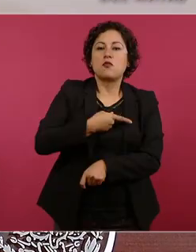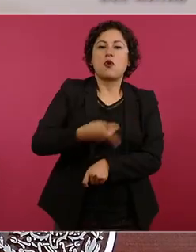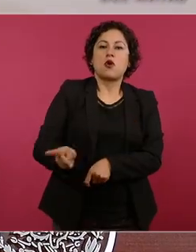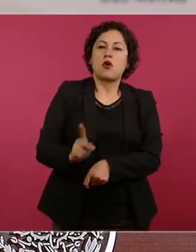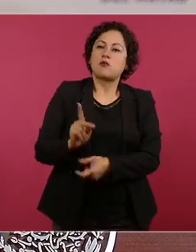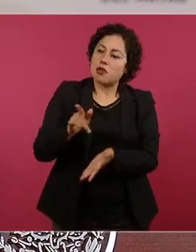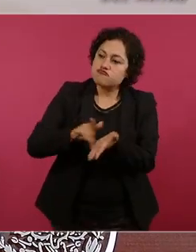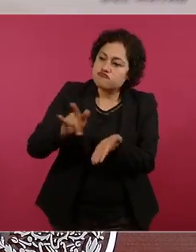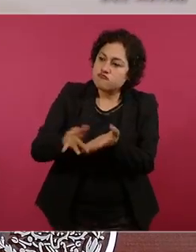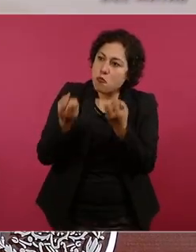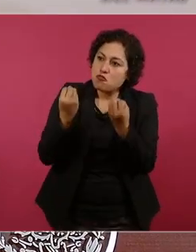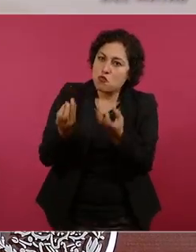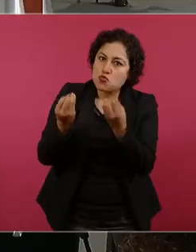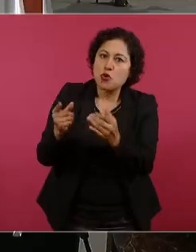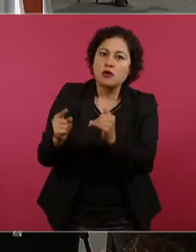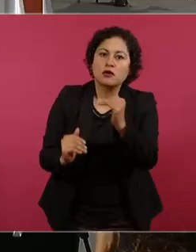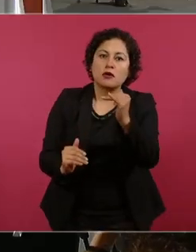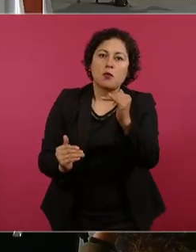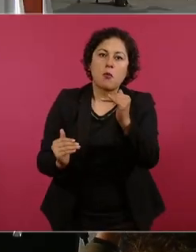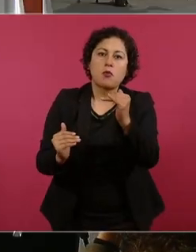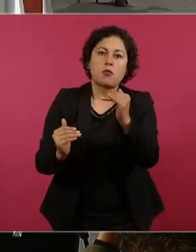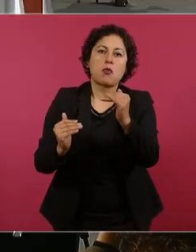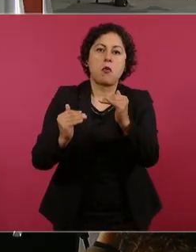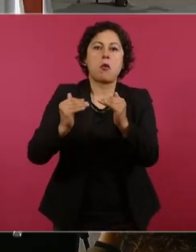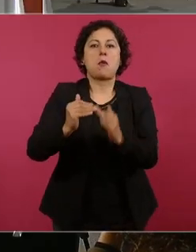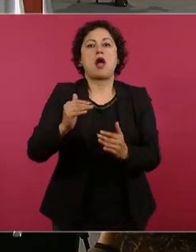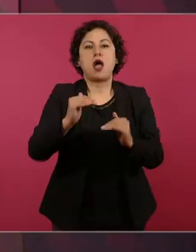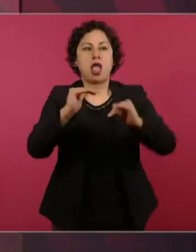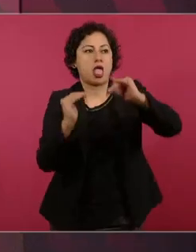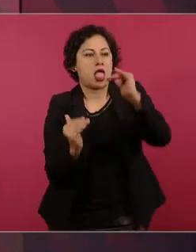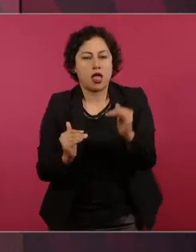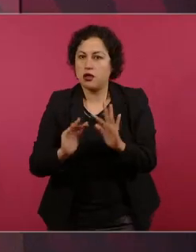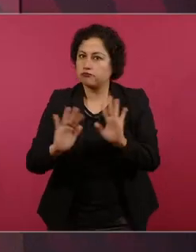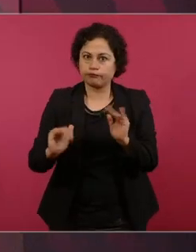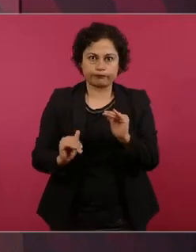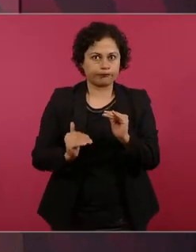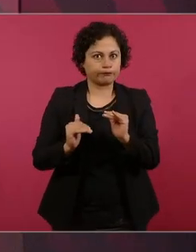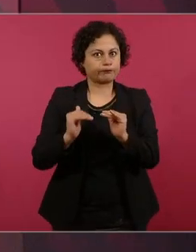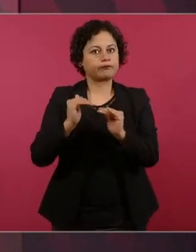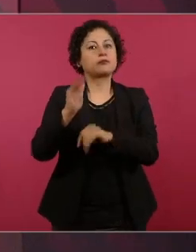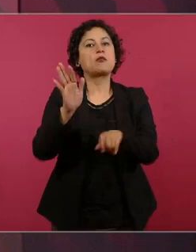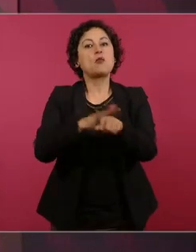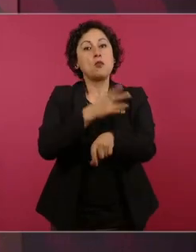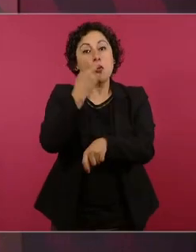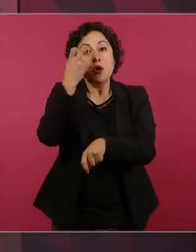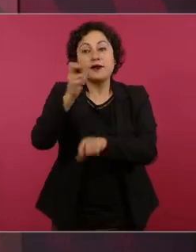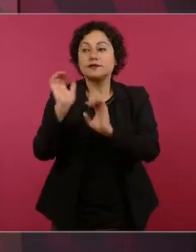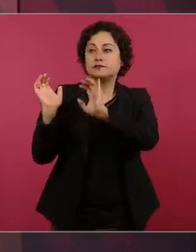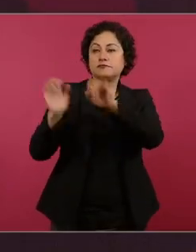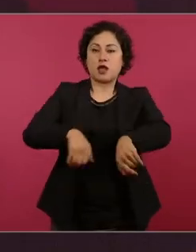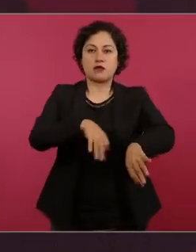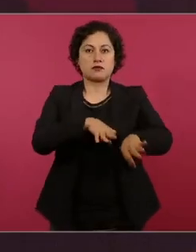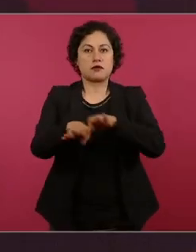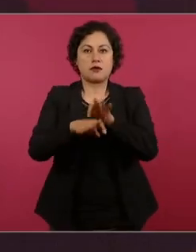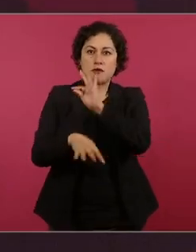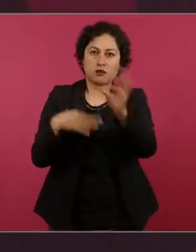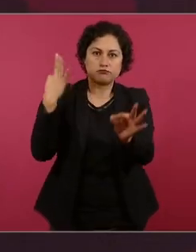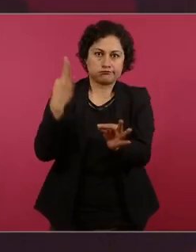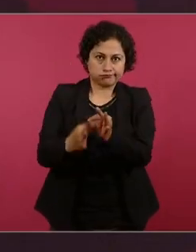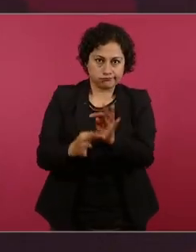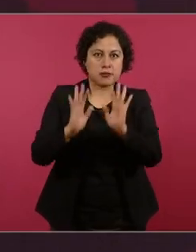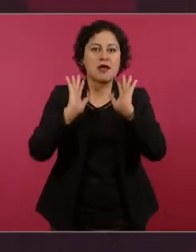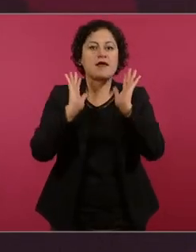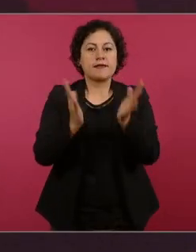y por eso tenemos crecimiento económico y por eso hay empleos y por eso tenemos